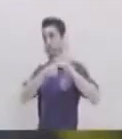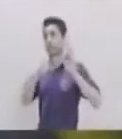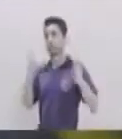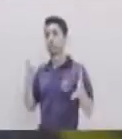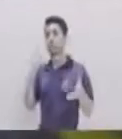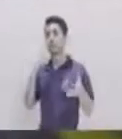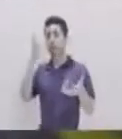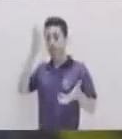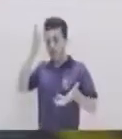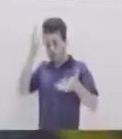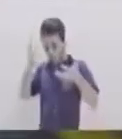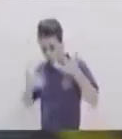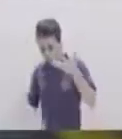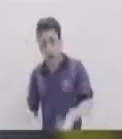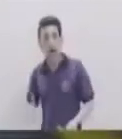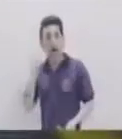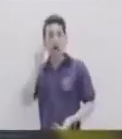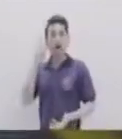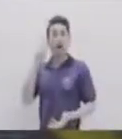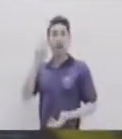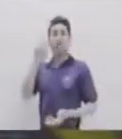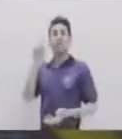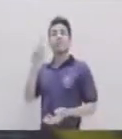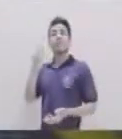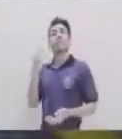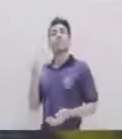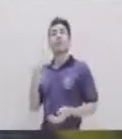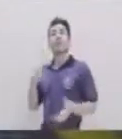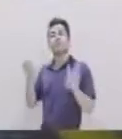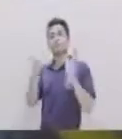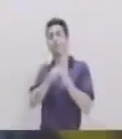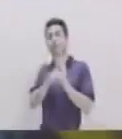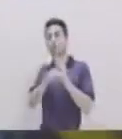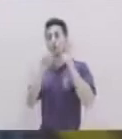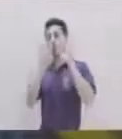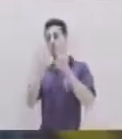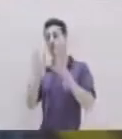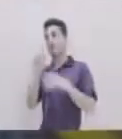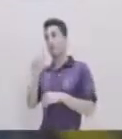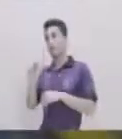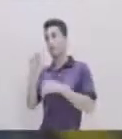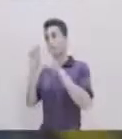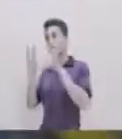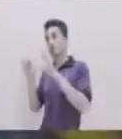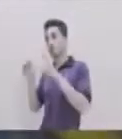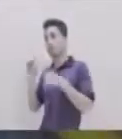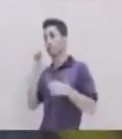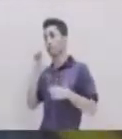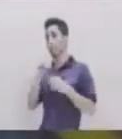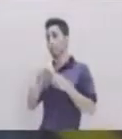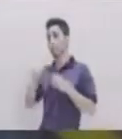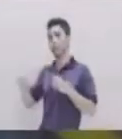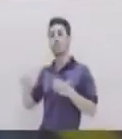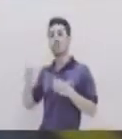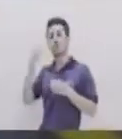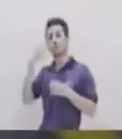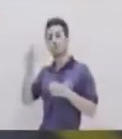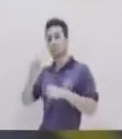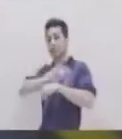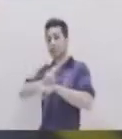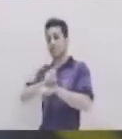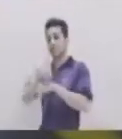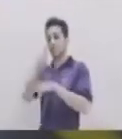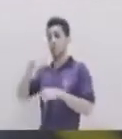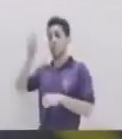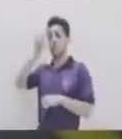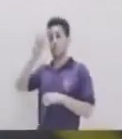la gravedad La aceleración Debido a la gravedad Es igual A menos 9.8 metros Sobre segundo Al cuadrado ¿Por qué? Porque va